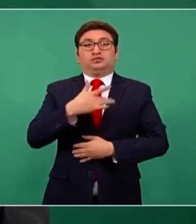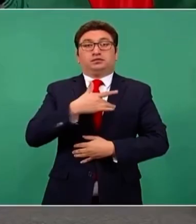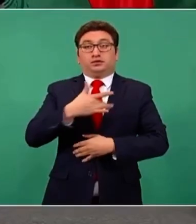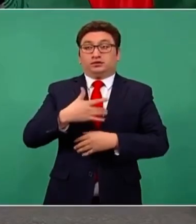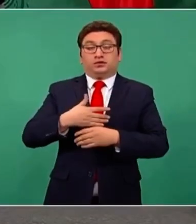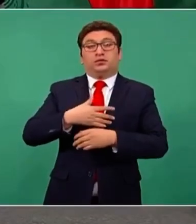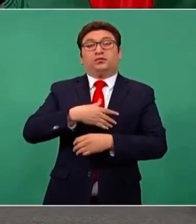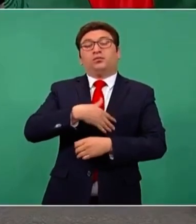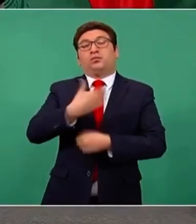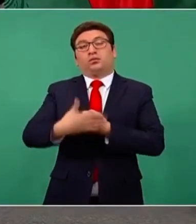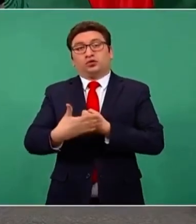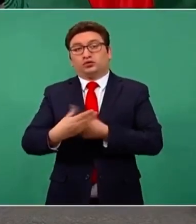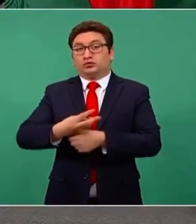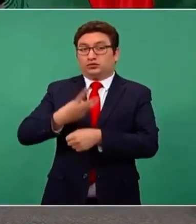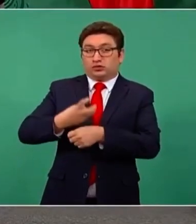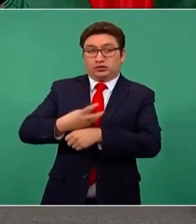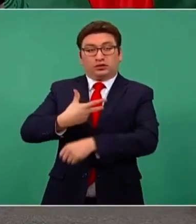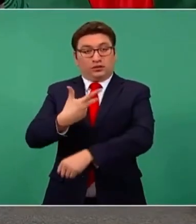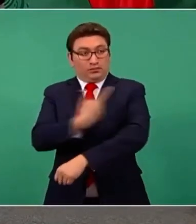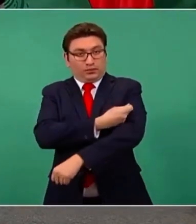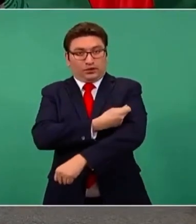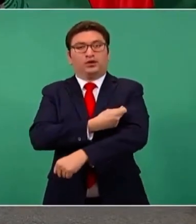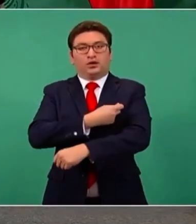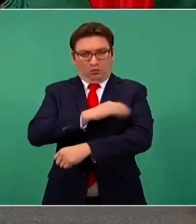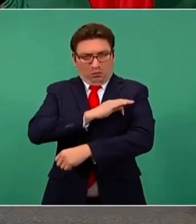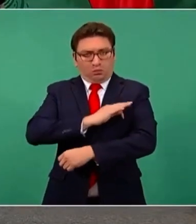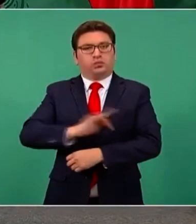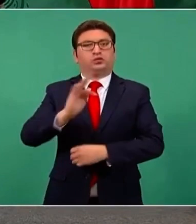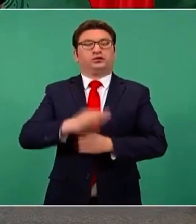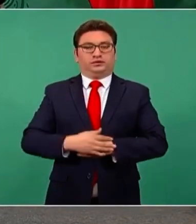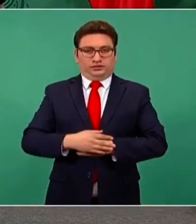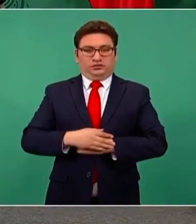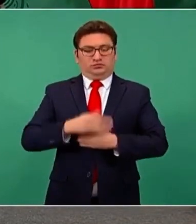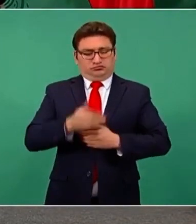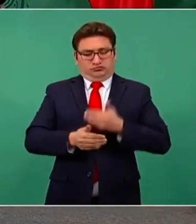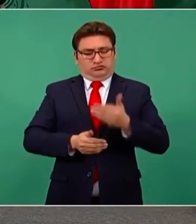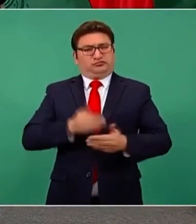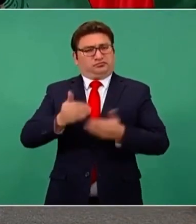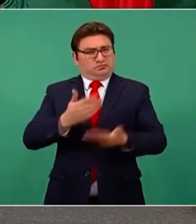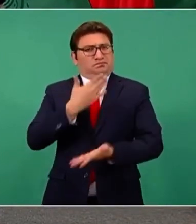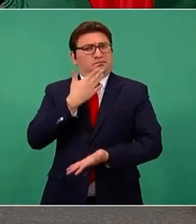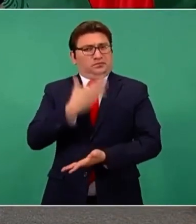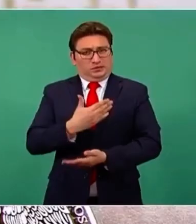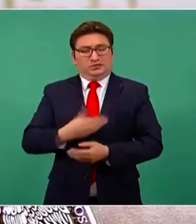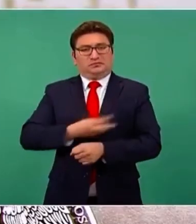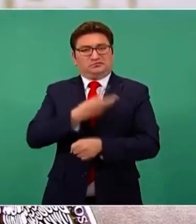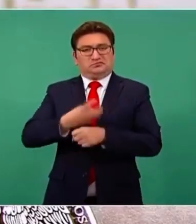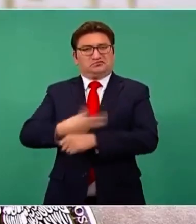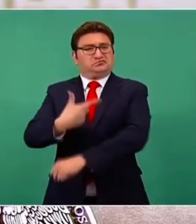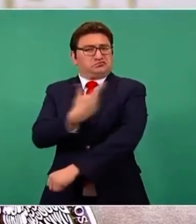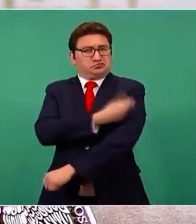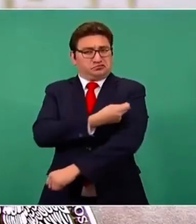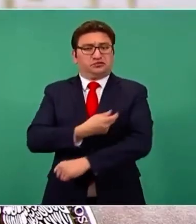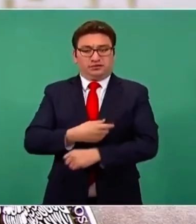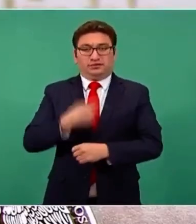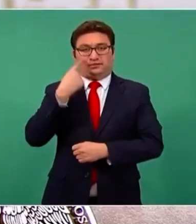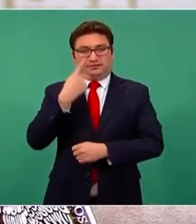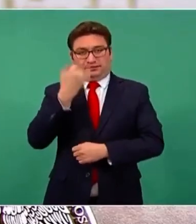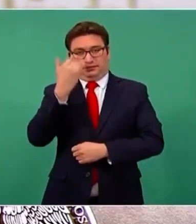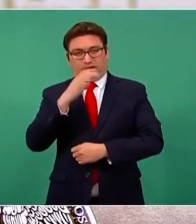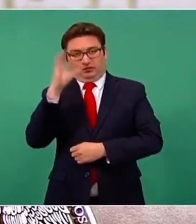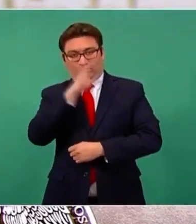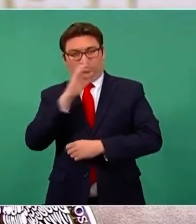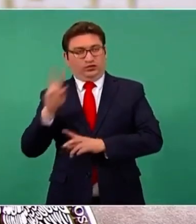refuerzo, que se acerquen a vacunar con su refuerzo. Llevamos buen progreso de los refuerzos. Vamos a ver en la siguiente imagen.